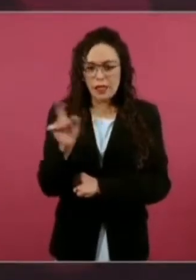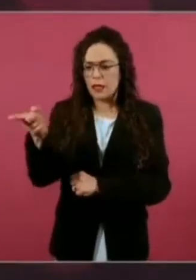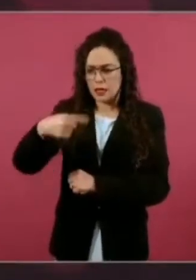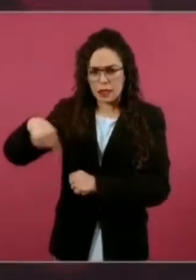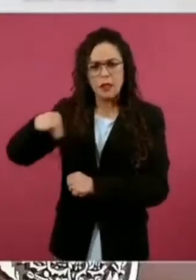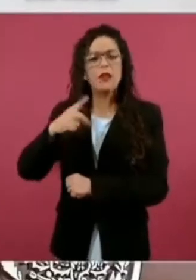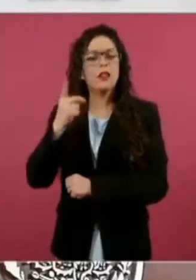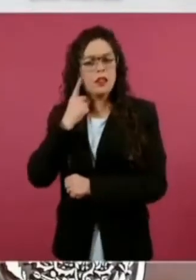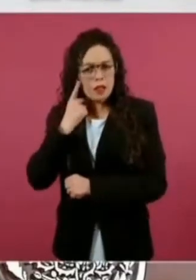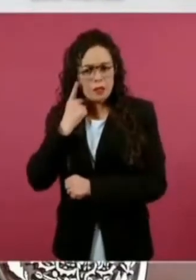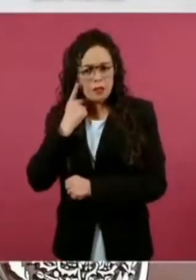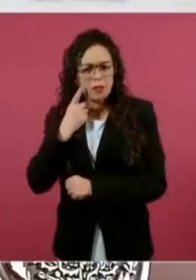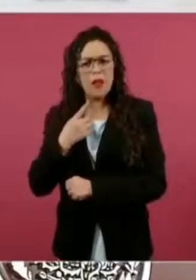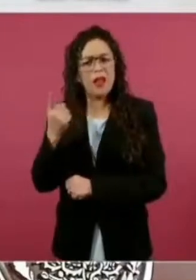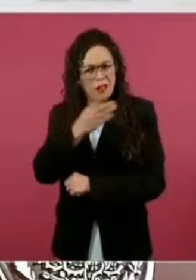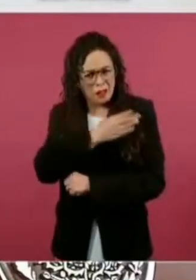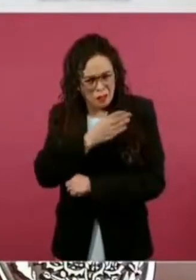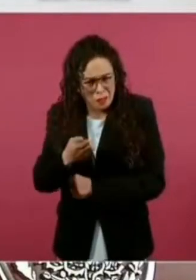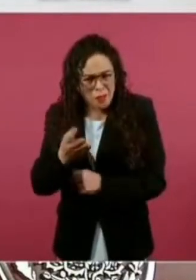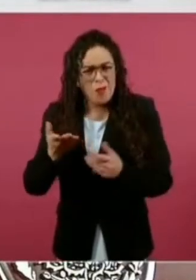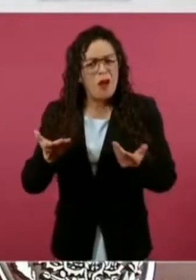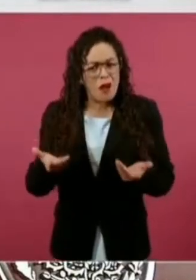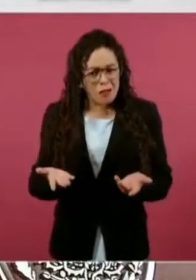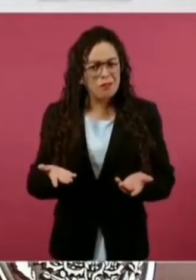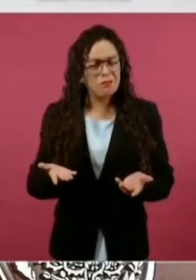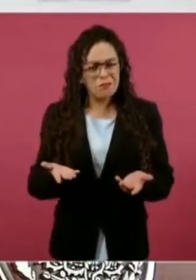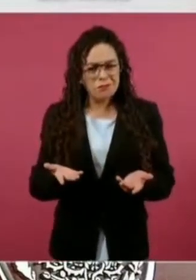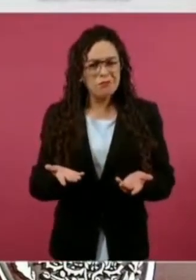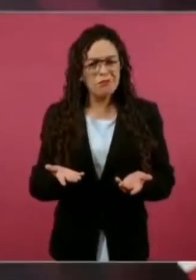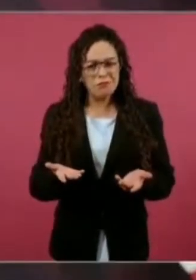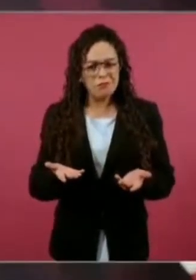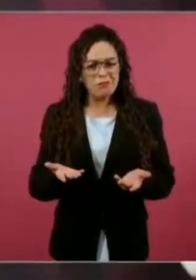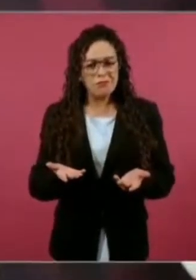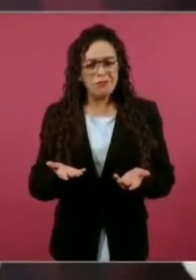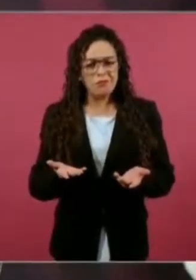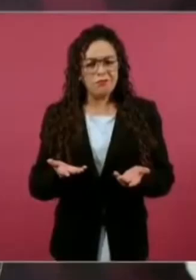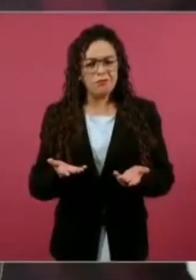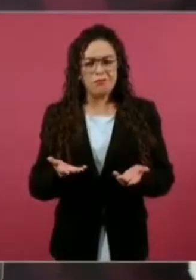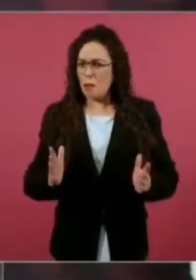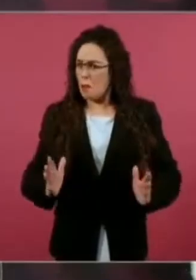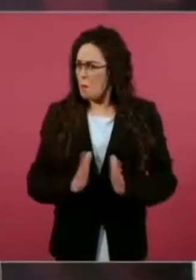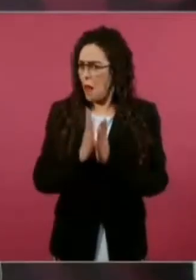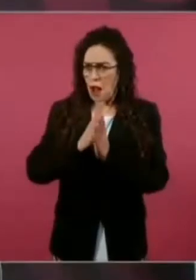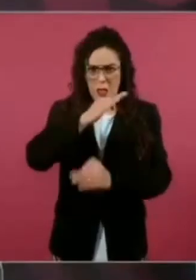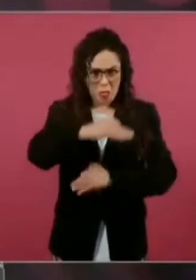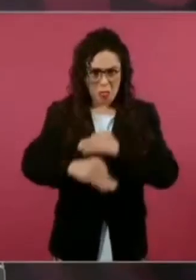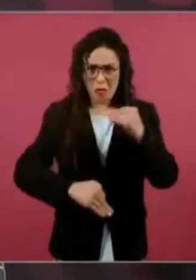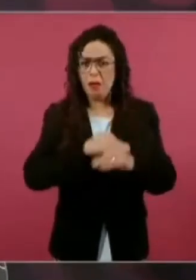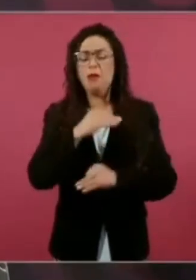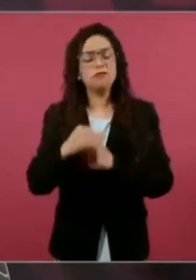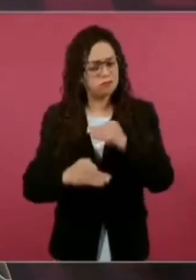y es bueno, todos quieren participar, todos quieren